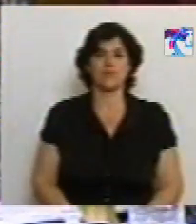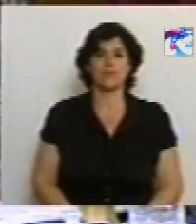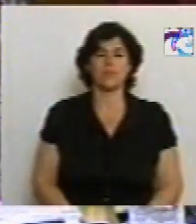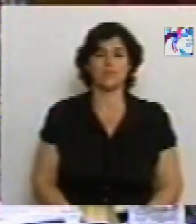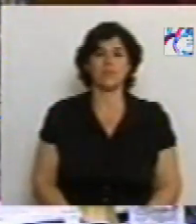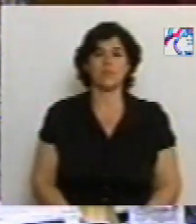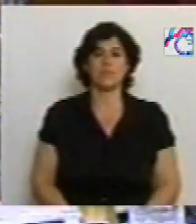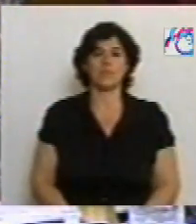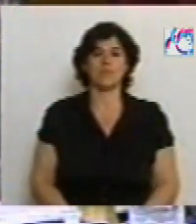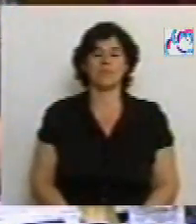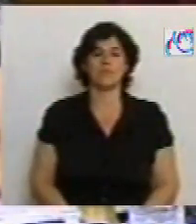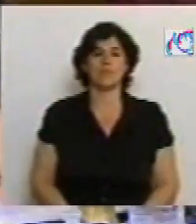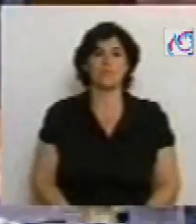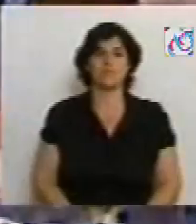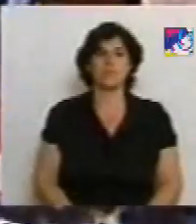Tiempo.